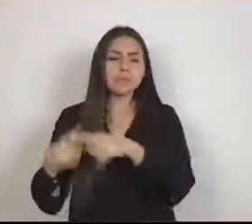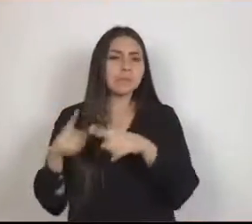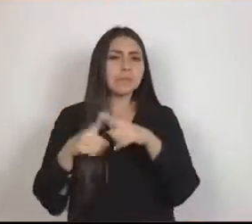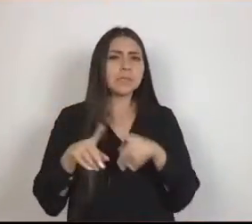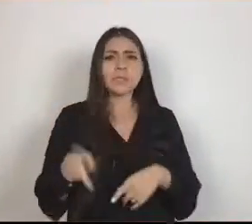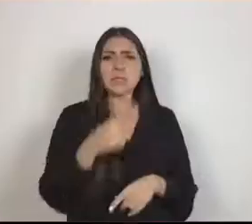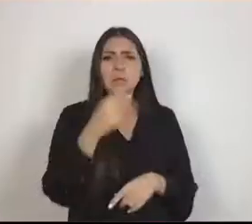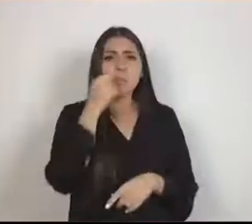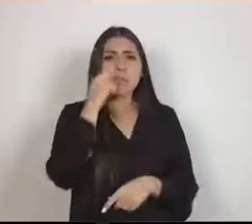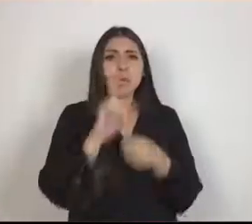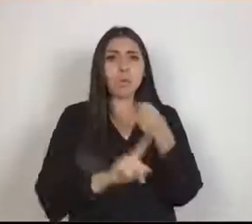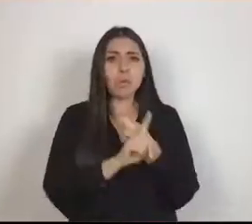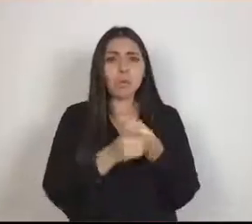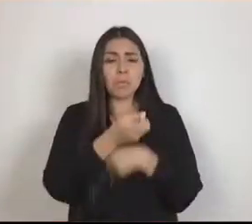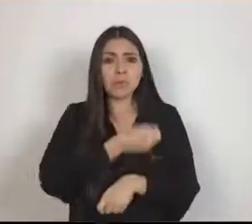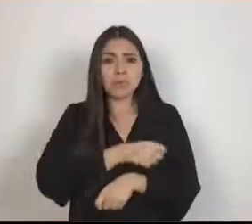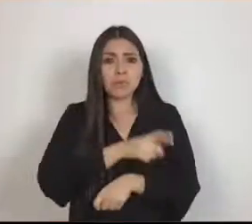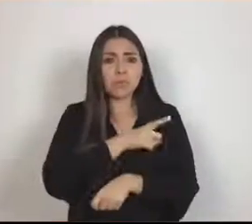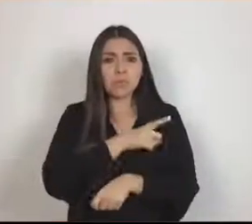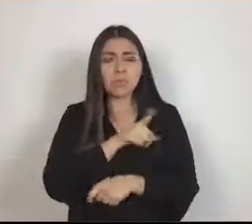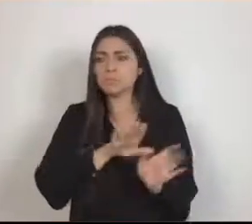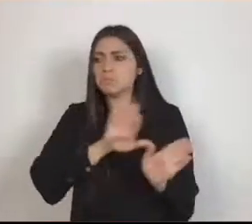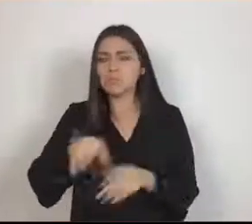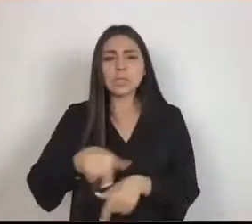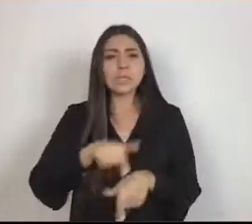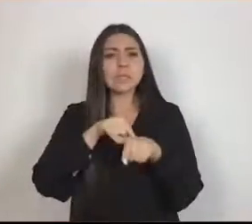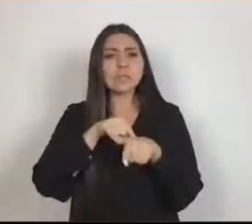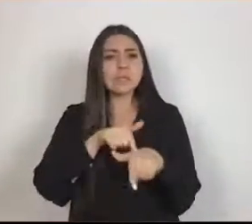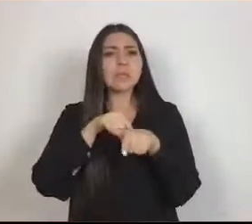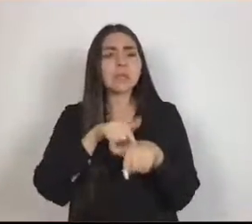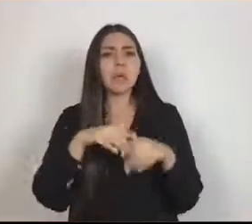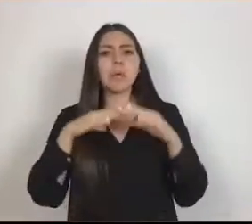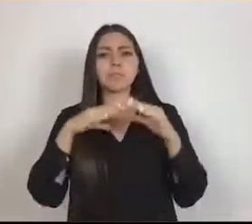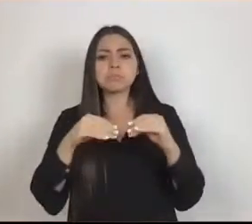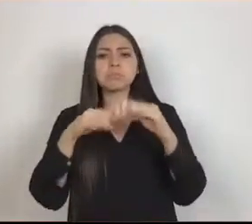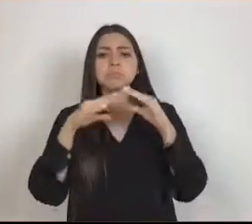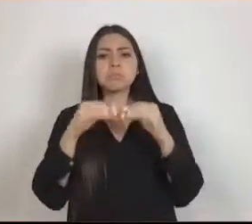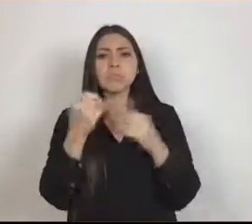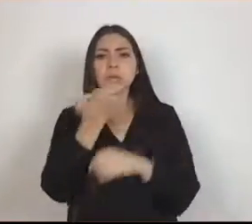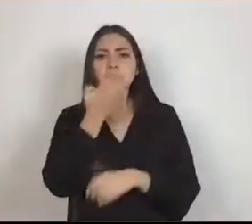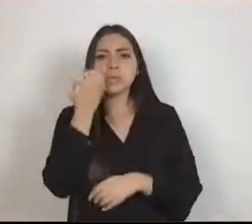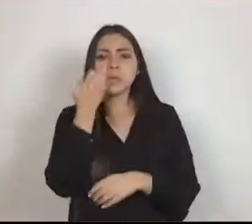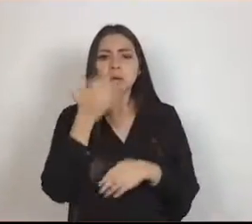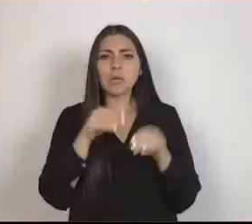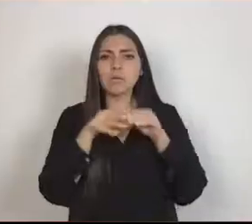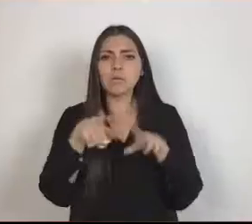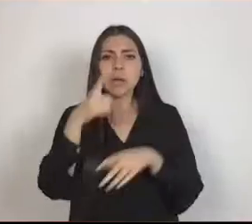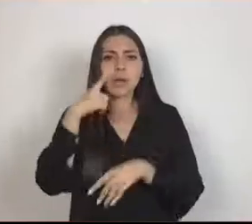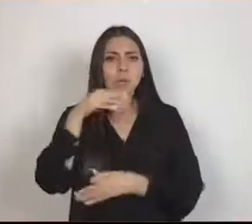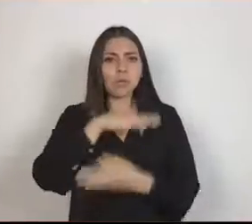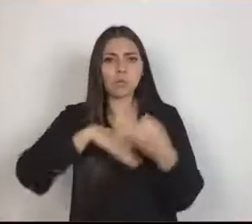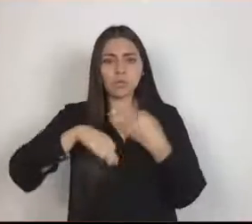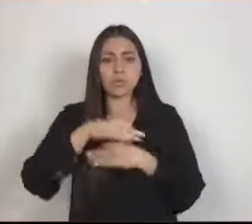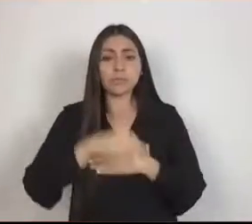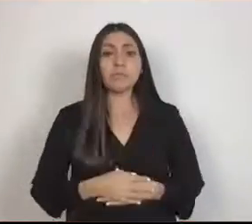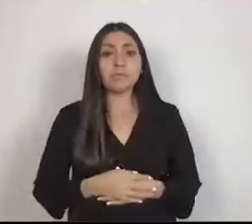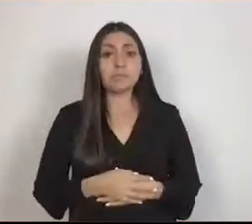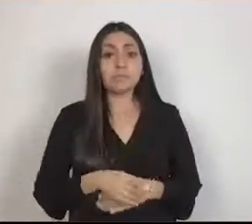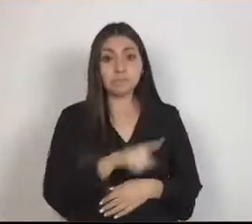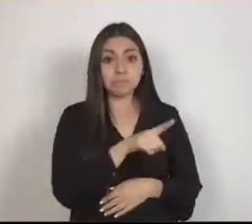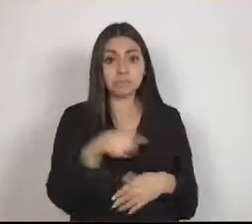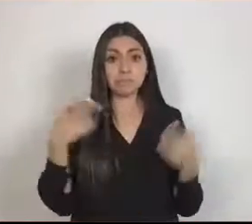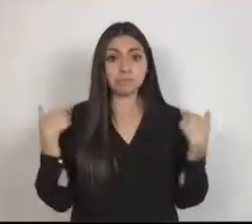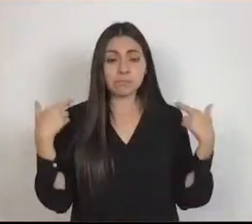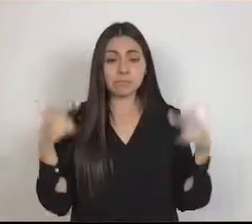vivo el sistema educativo y la escuela pública. A ellos, nuestro más alto reconocimiento